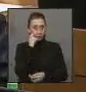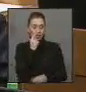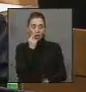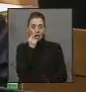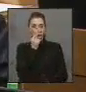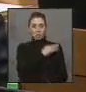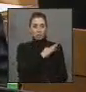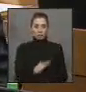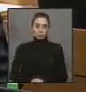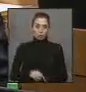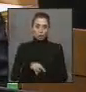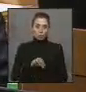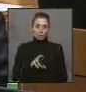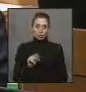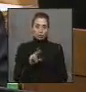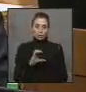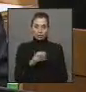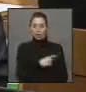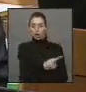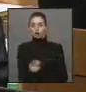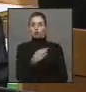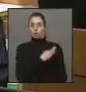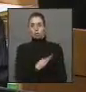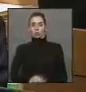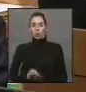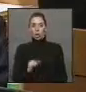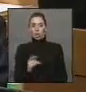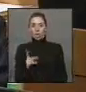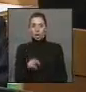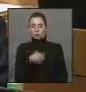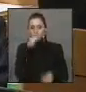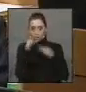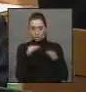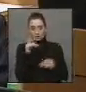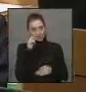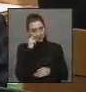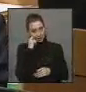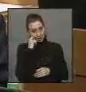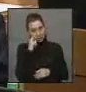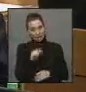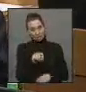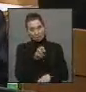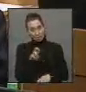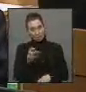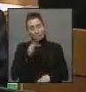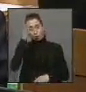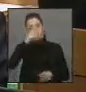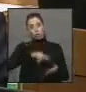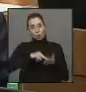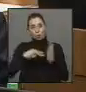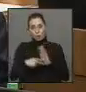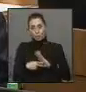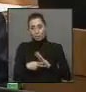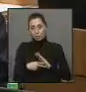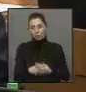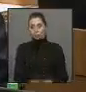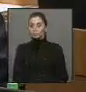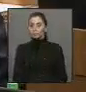decía el diputado Mirosic y otros parlamentarios, Jackson y otros, si eso implica que esto nos va traer problemas, no solamente en el tema